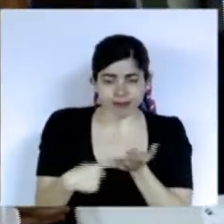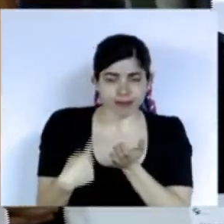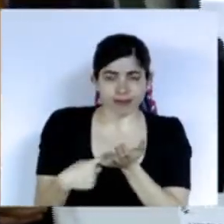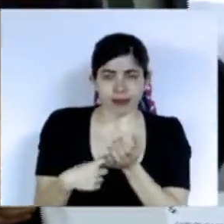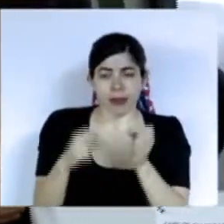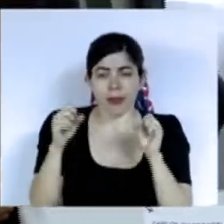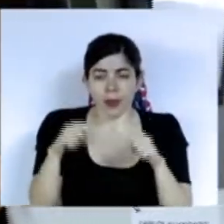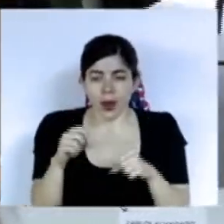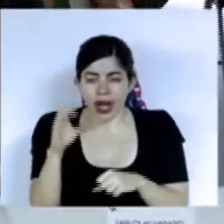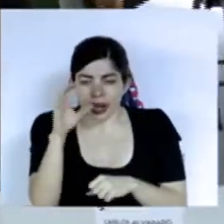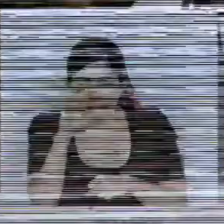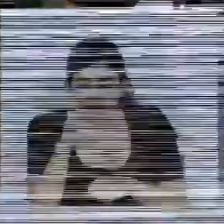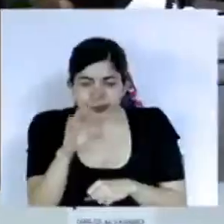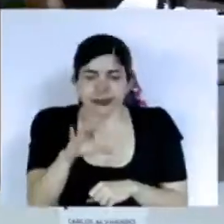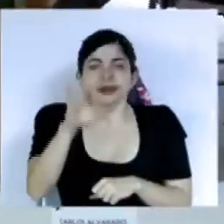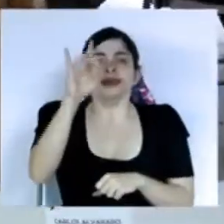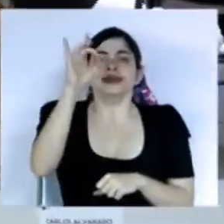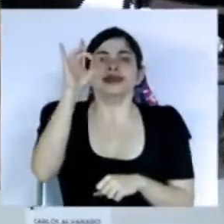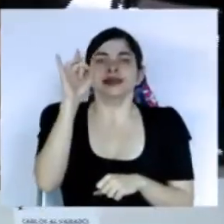encontrar